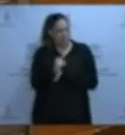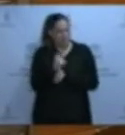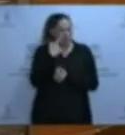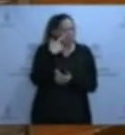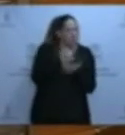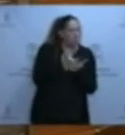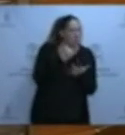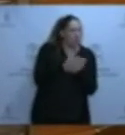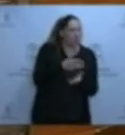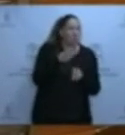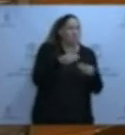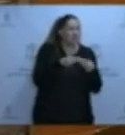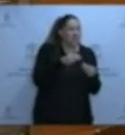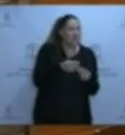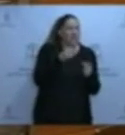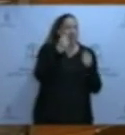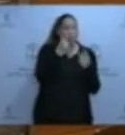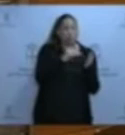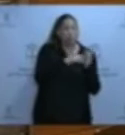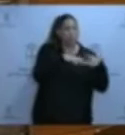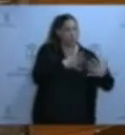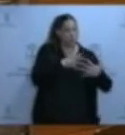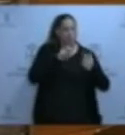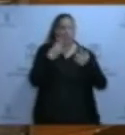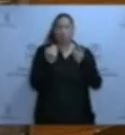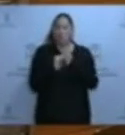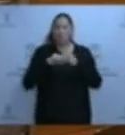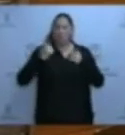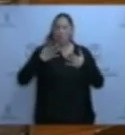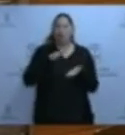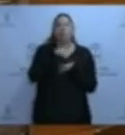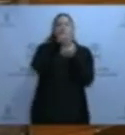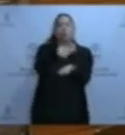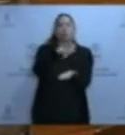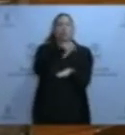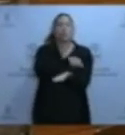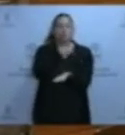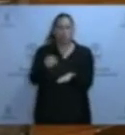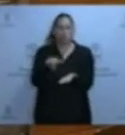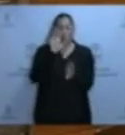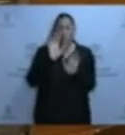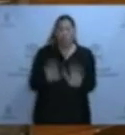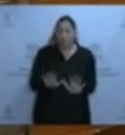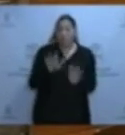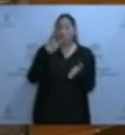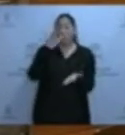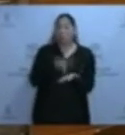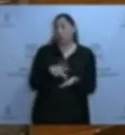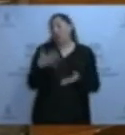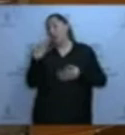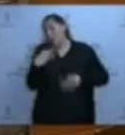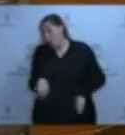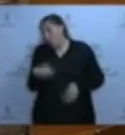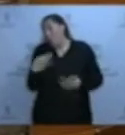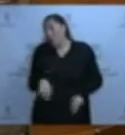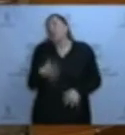si fue entregado el material correspondiente a los años 2009 y 2010, cuando, a pesar de que, además de lógico, parece bastante